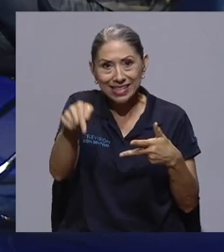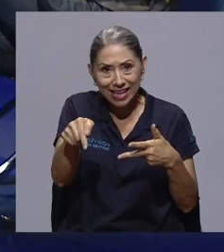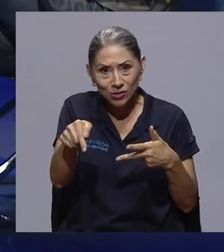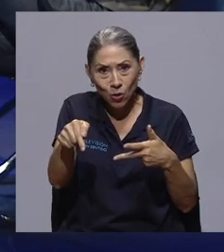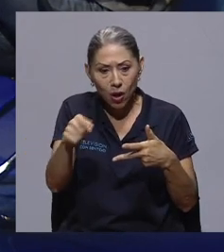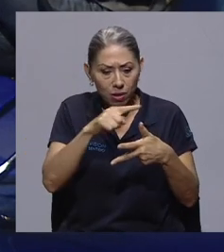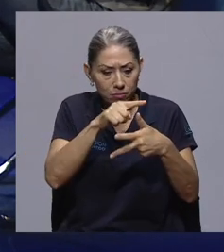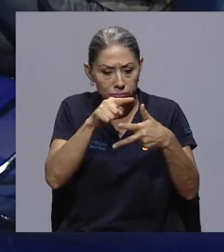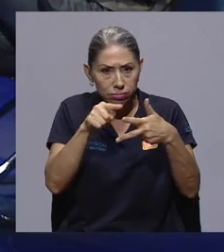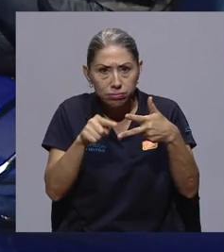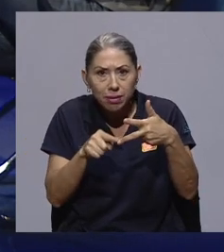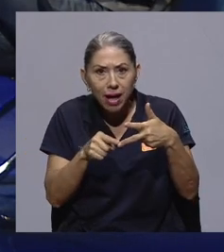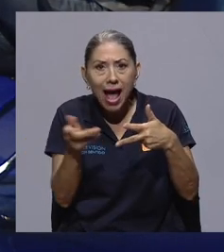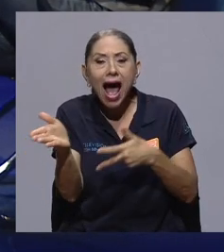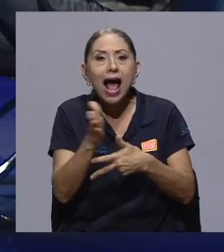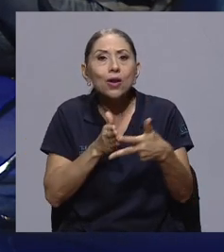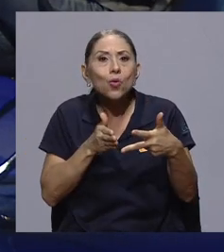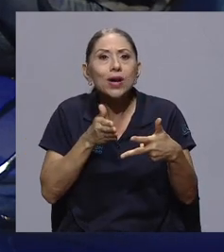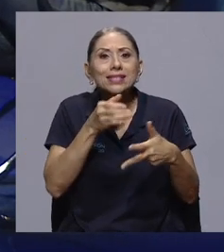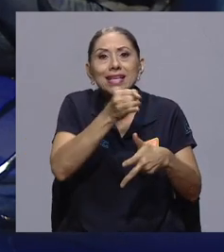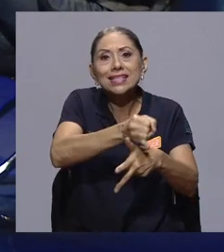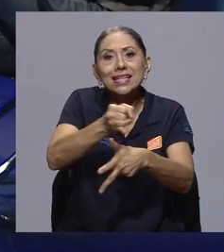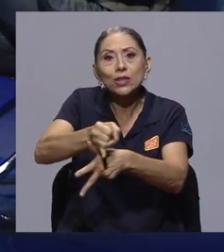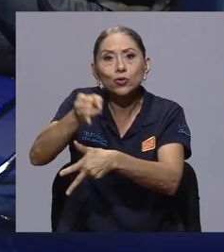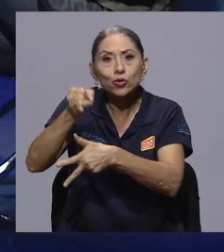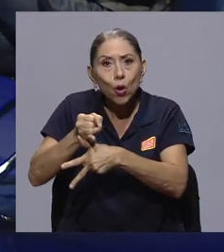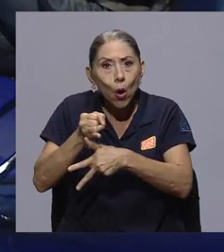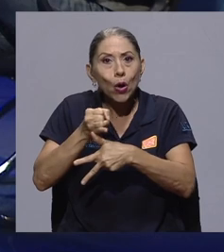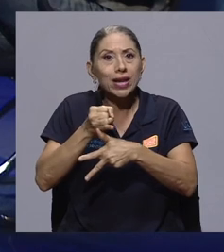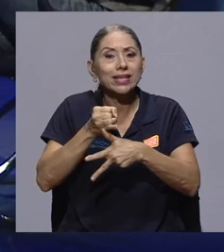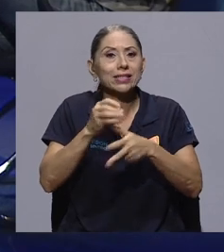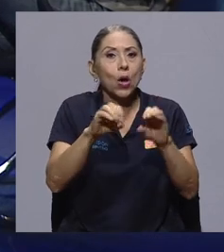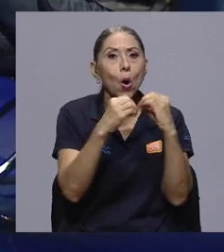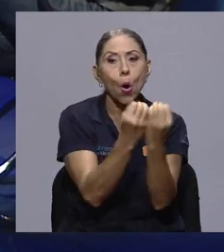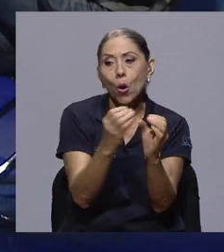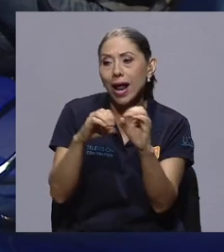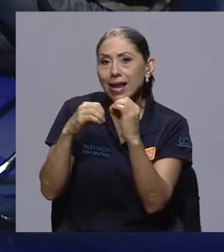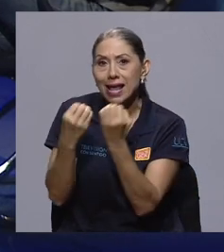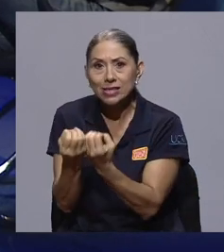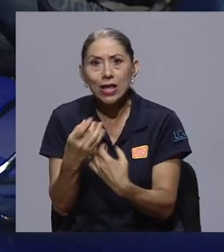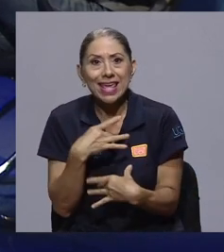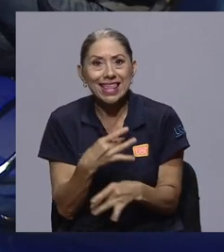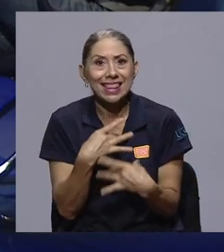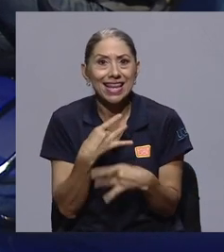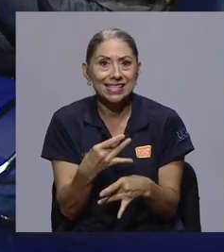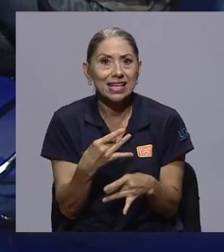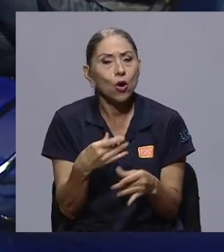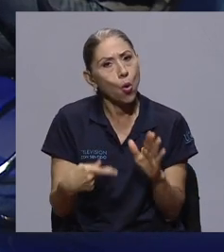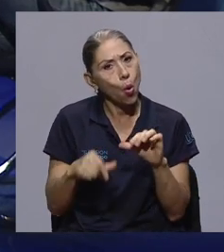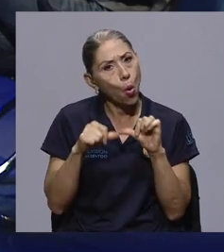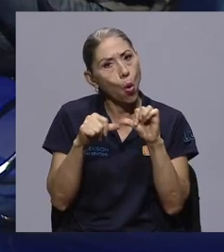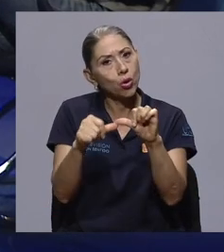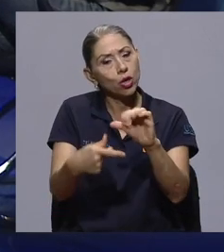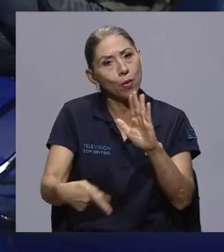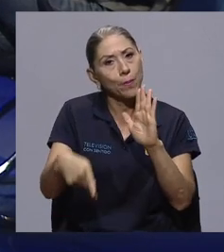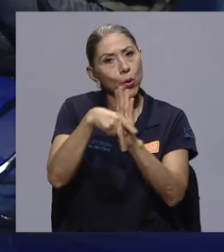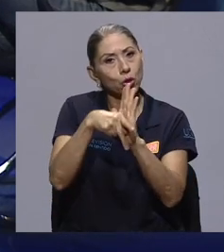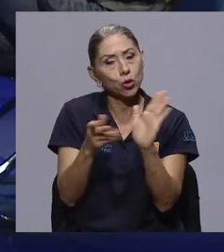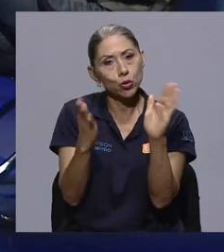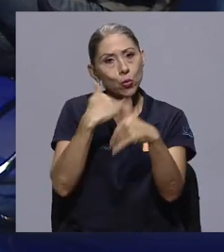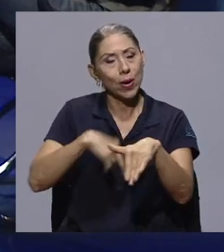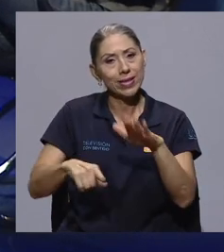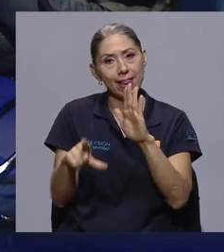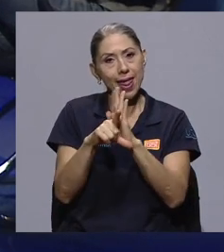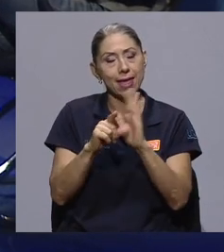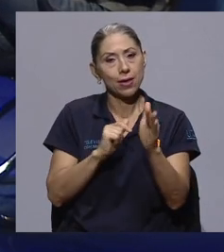también hay un montón de interés de ciertas instituciones y ciertos aparatos burocráticos de que la prohibición continúe y de que no